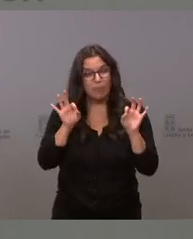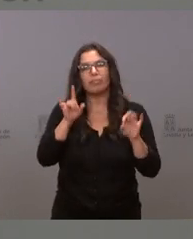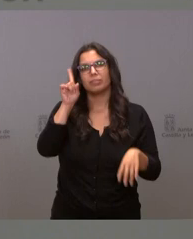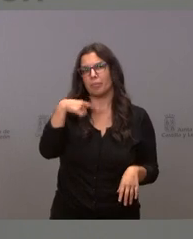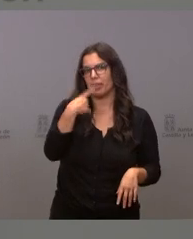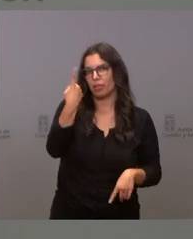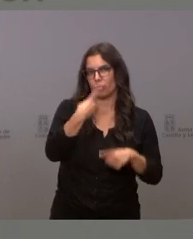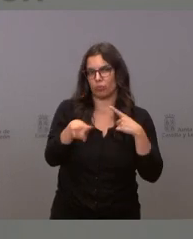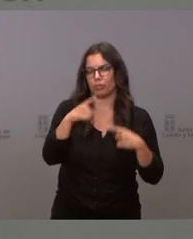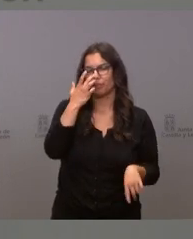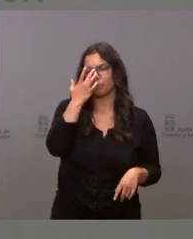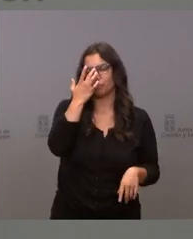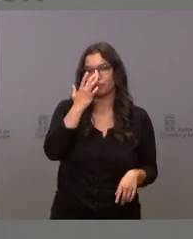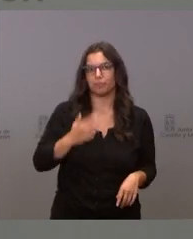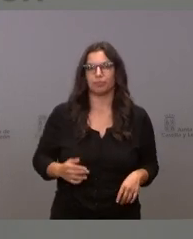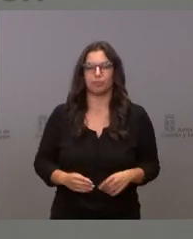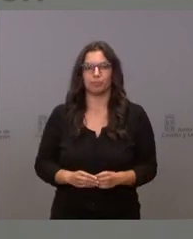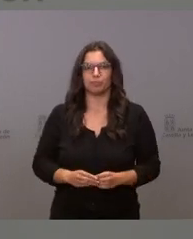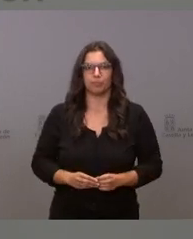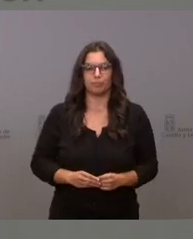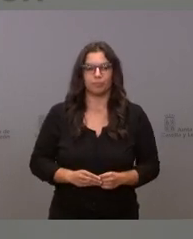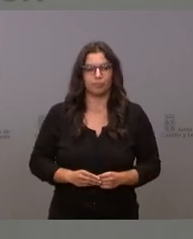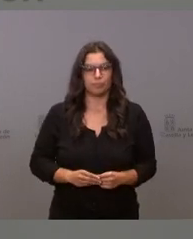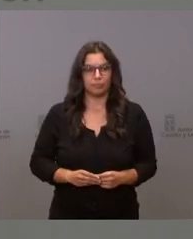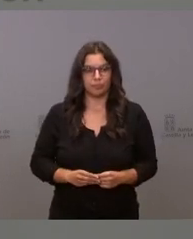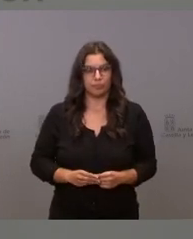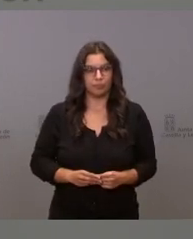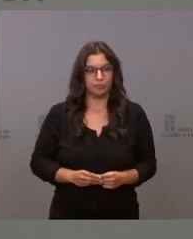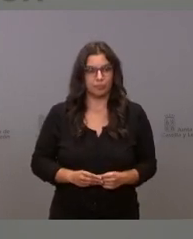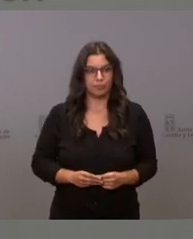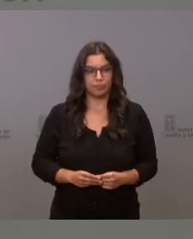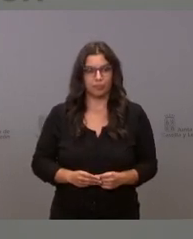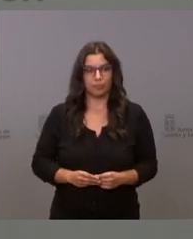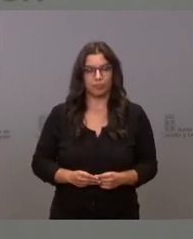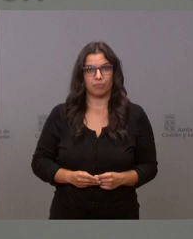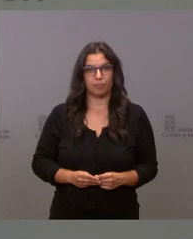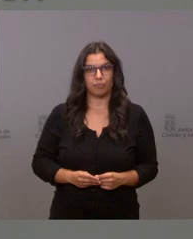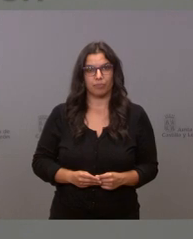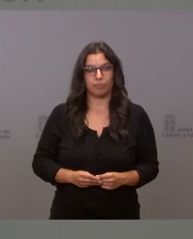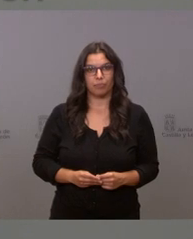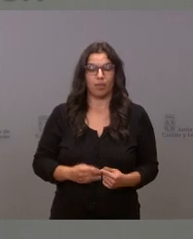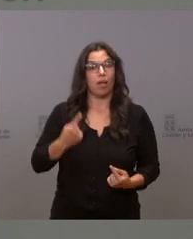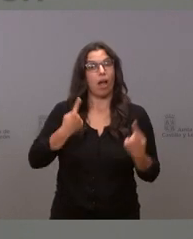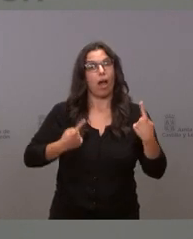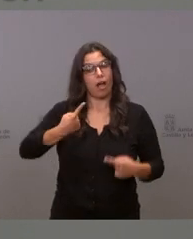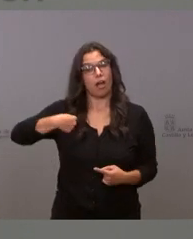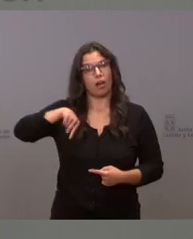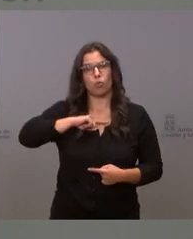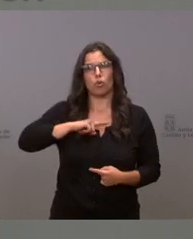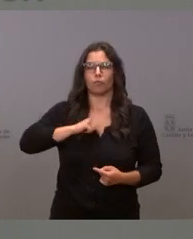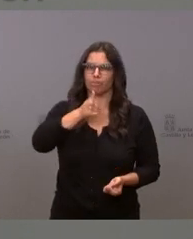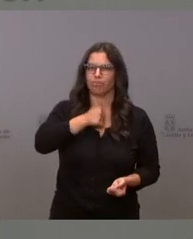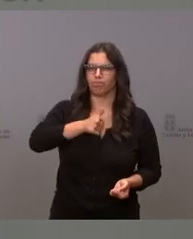a decir una cosa porque también pues hemos aguantado algunos mucho mucho tiempo